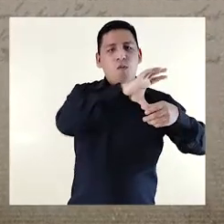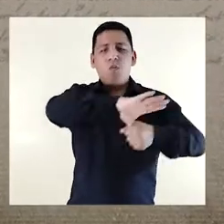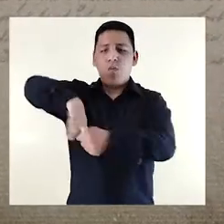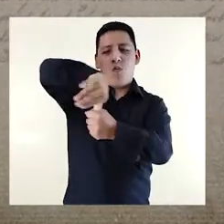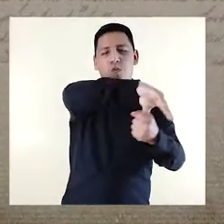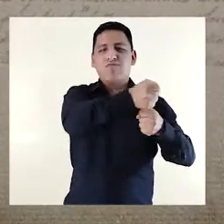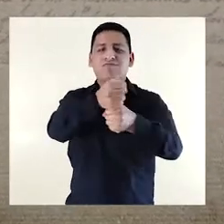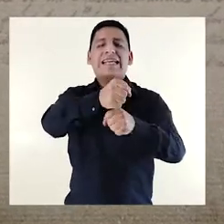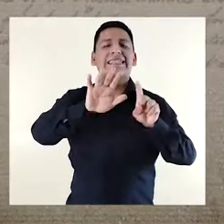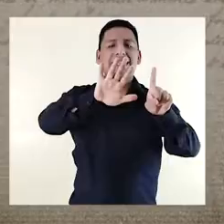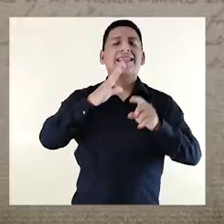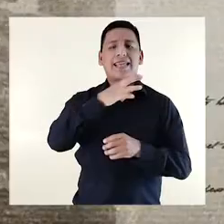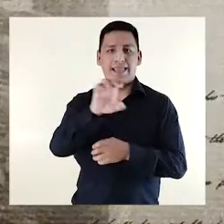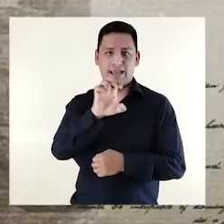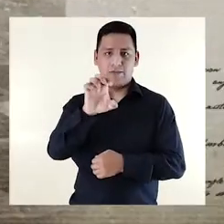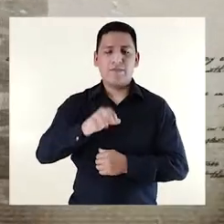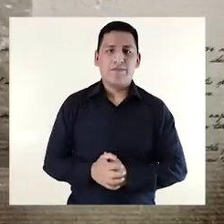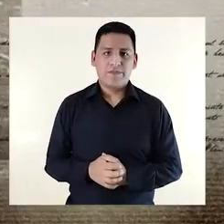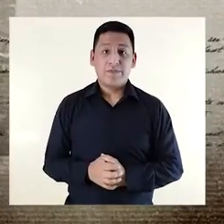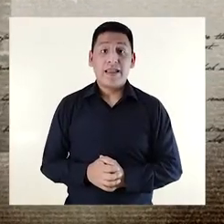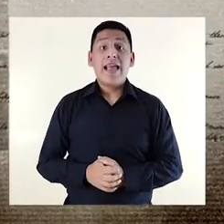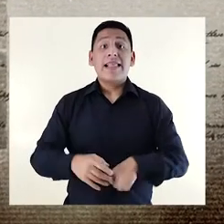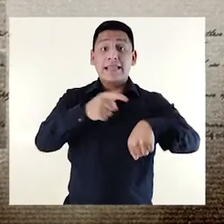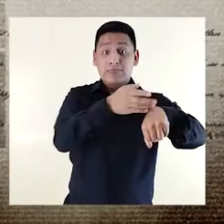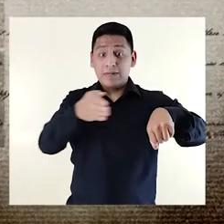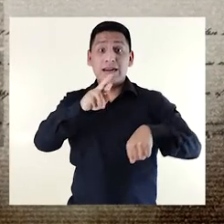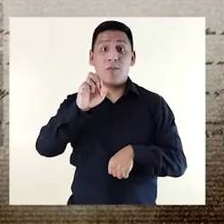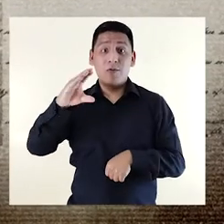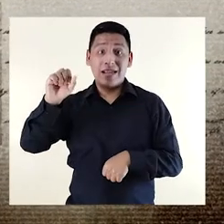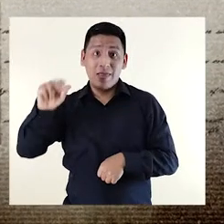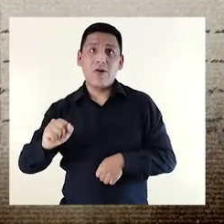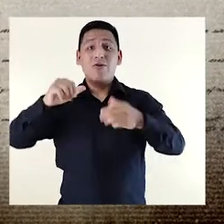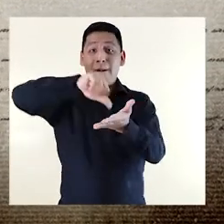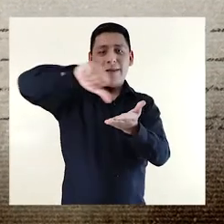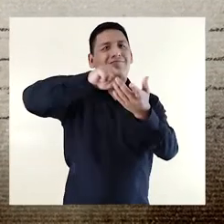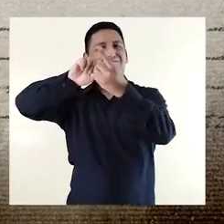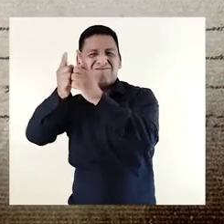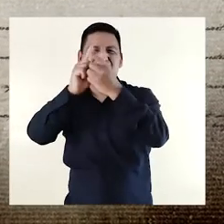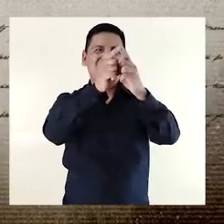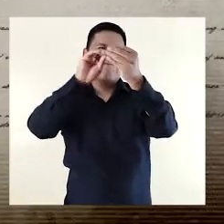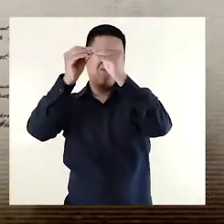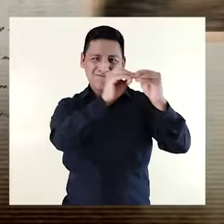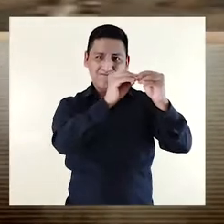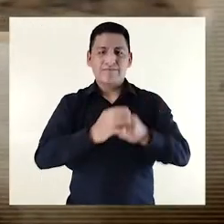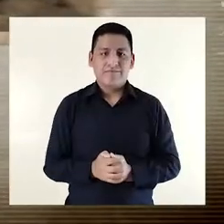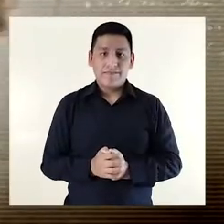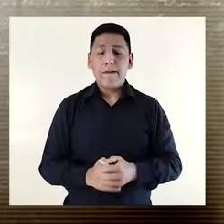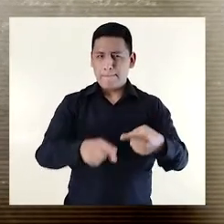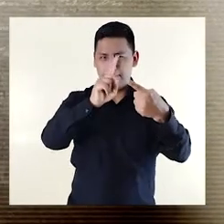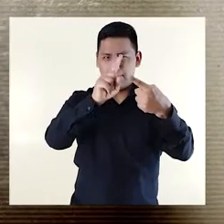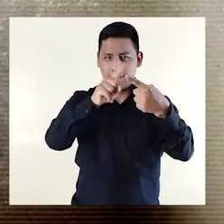estandarte real cada 6 de enero. Es en el periodo republicano que la plaza sufre múltiples transformaciones en su ornato.